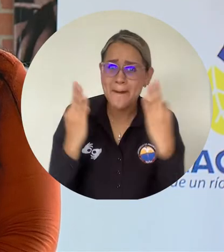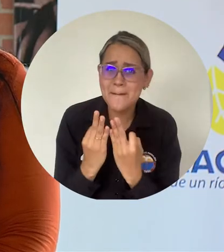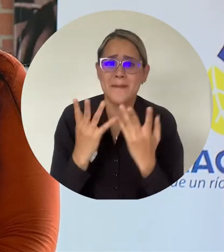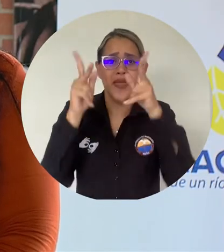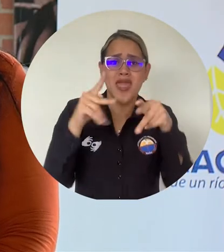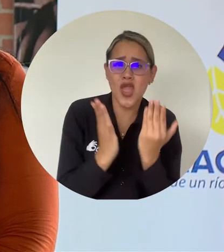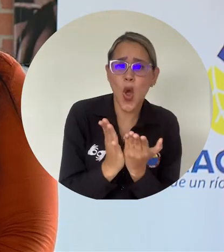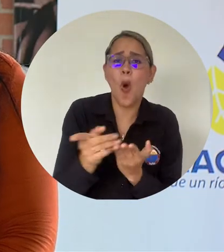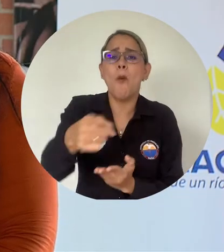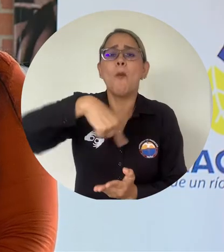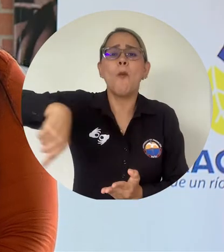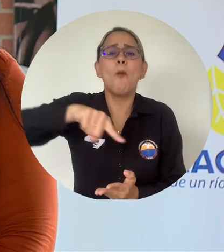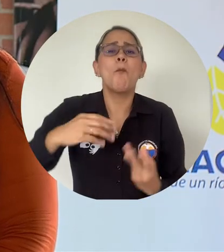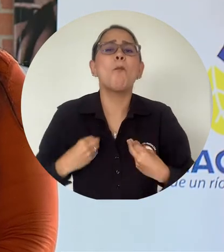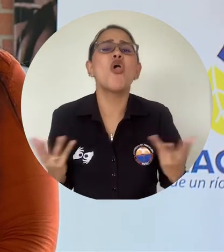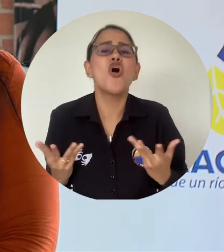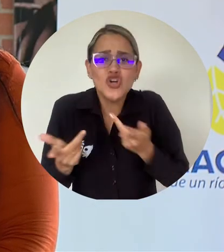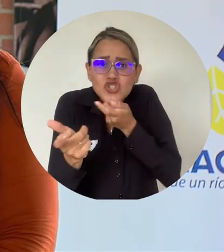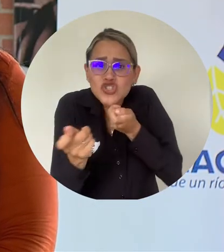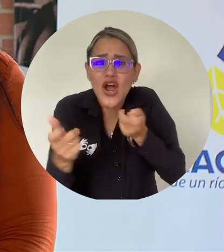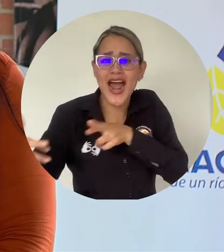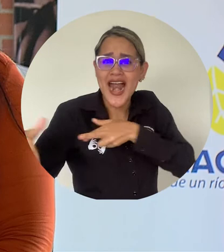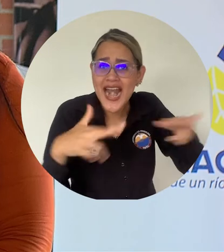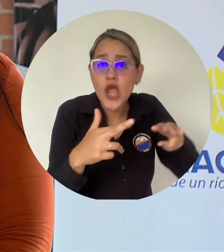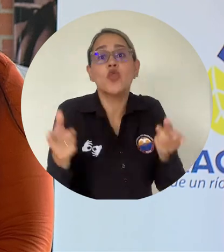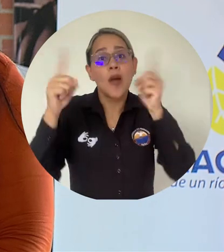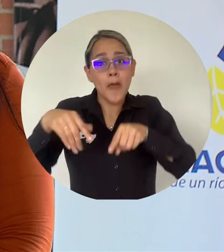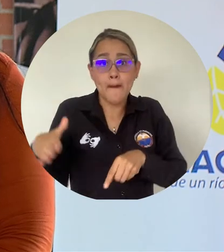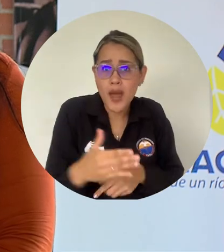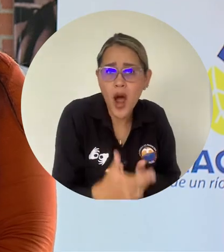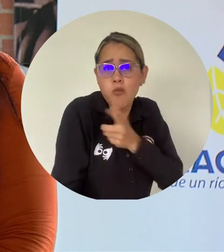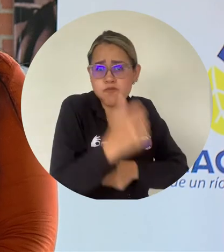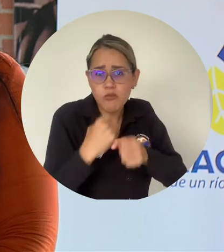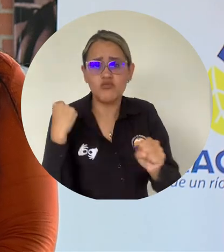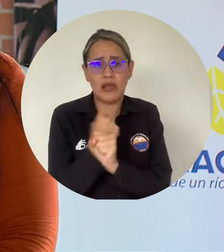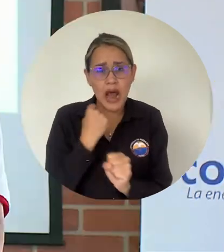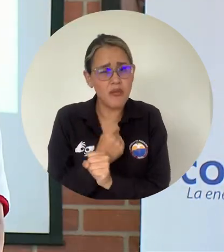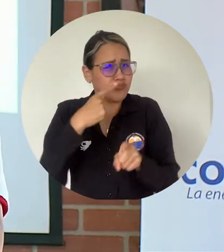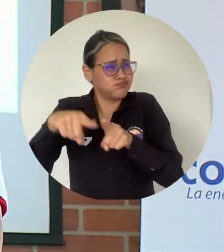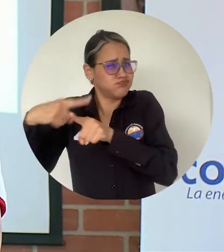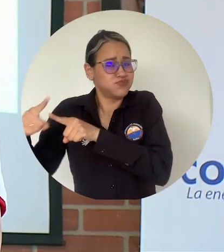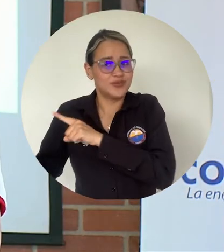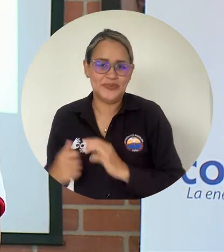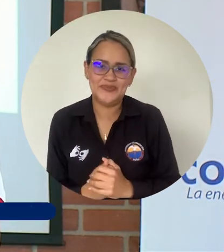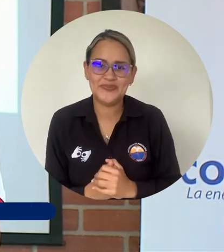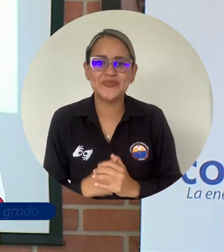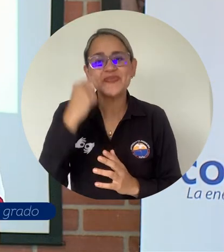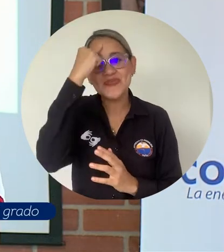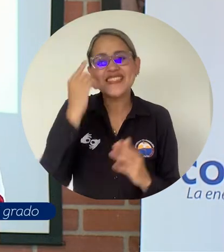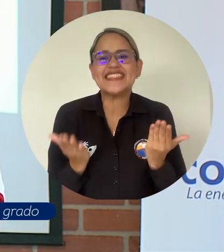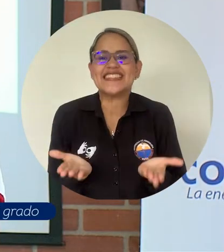viven y subsisten por la pesca u otras actividades que se pueden derivar pues del río Magdalena. Es importante porque